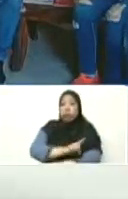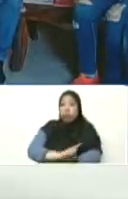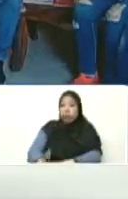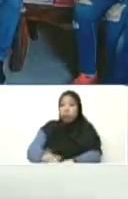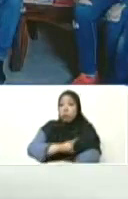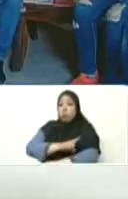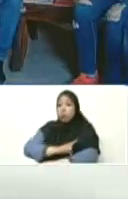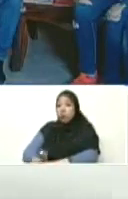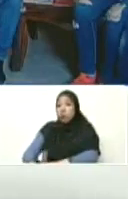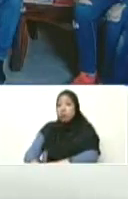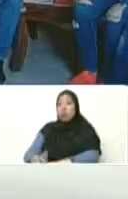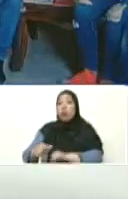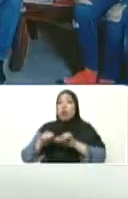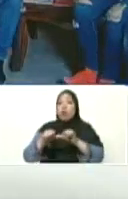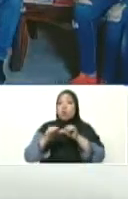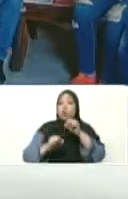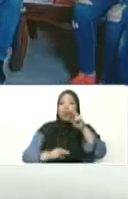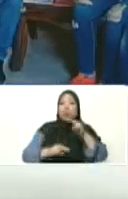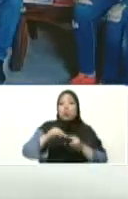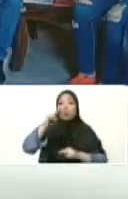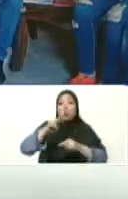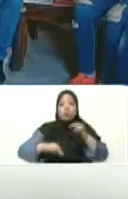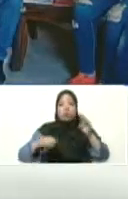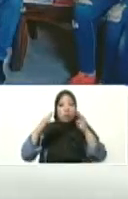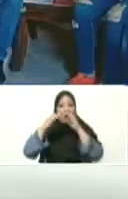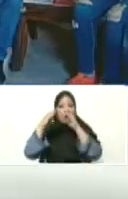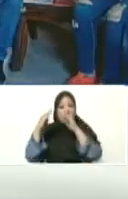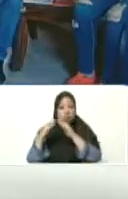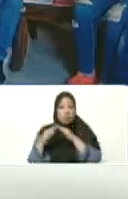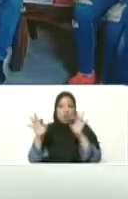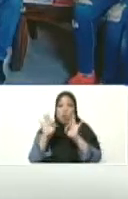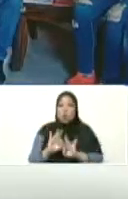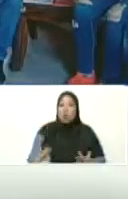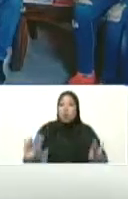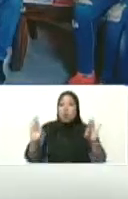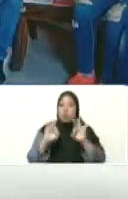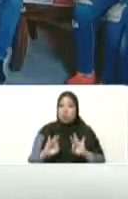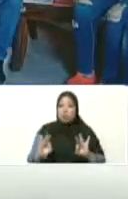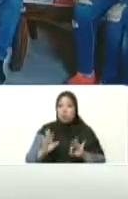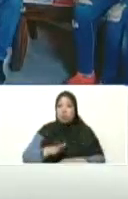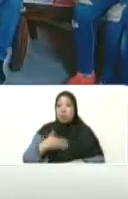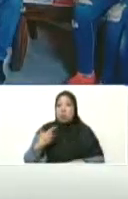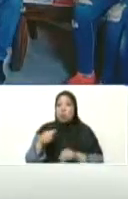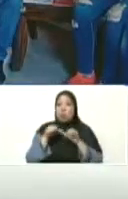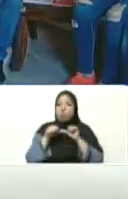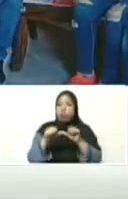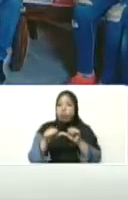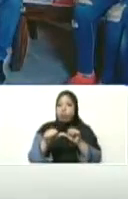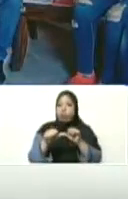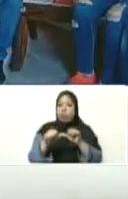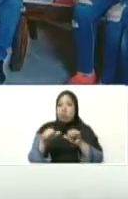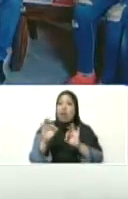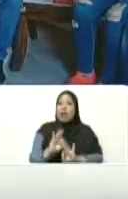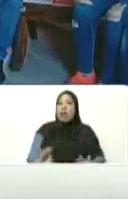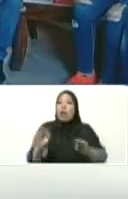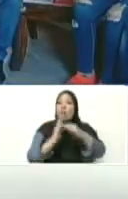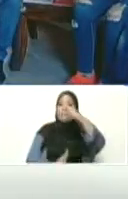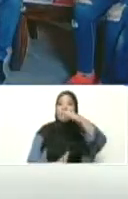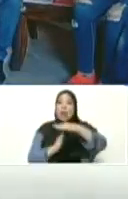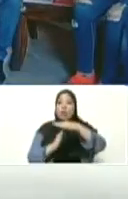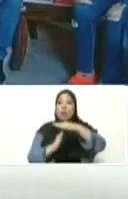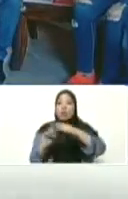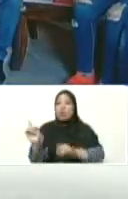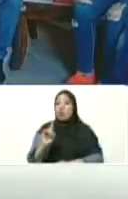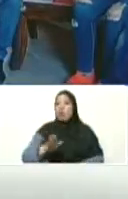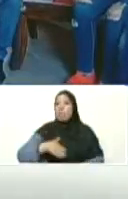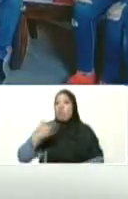racatacatacatacatacatacatacatá seguimos construyendo viviendas y nada ni nadie nos paró y nada ni nadie nos parará